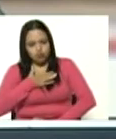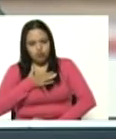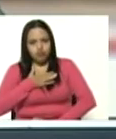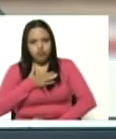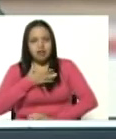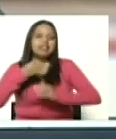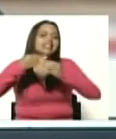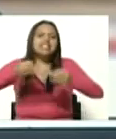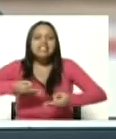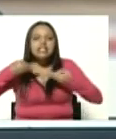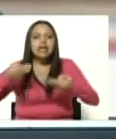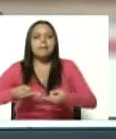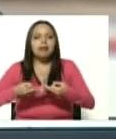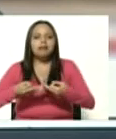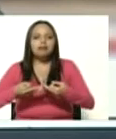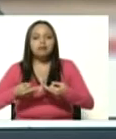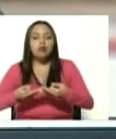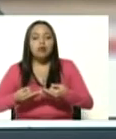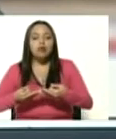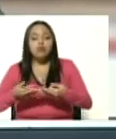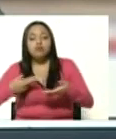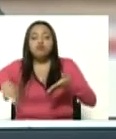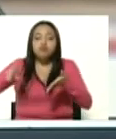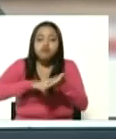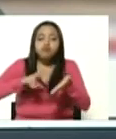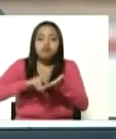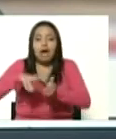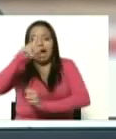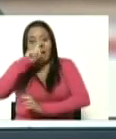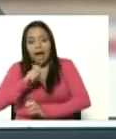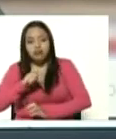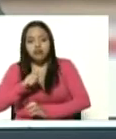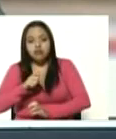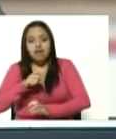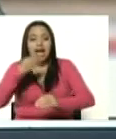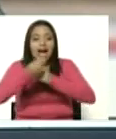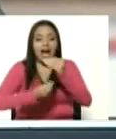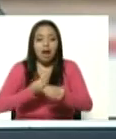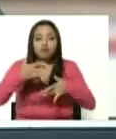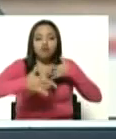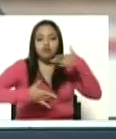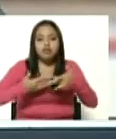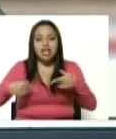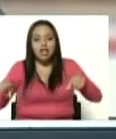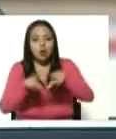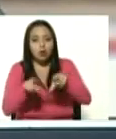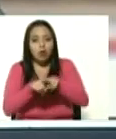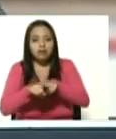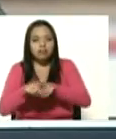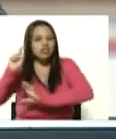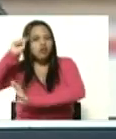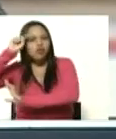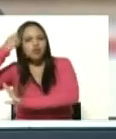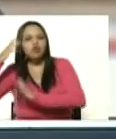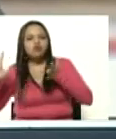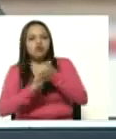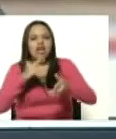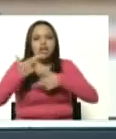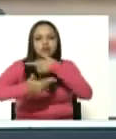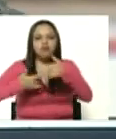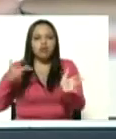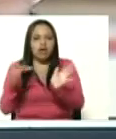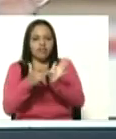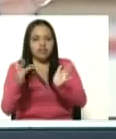siempre y cada año hagamos estos actos de conmemoración de la revolución de abril